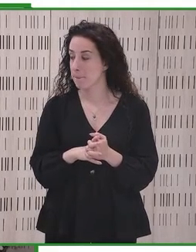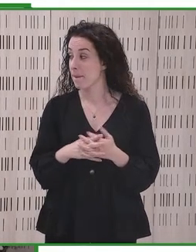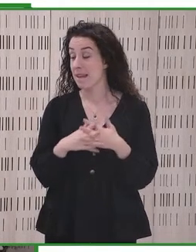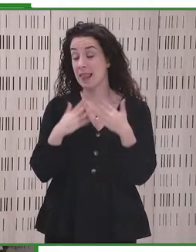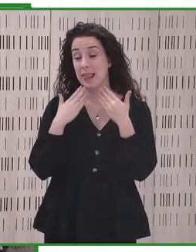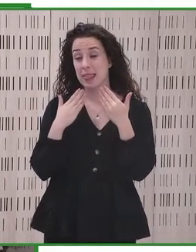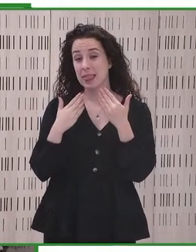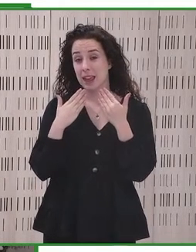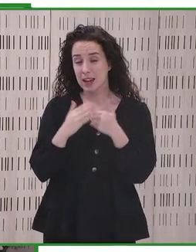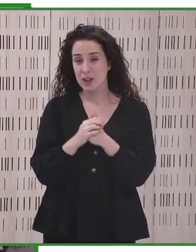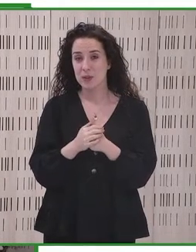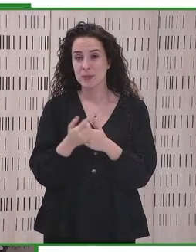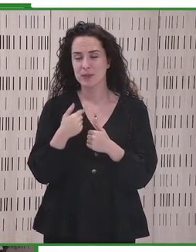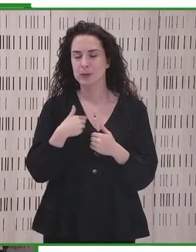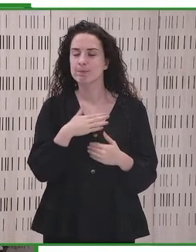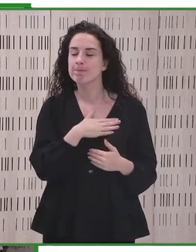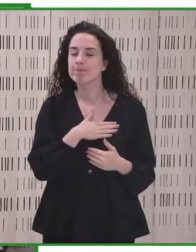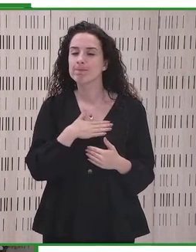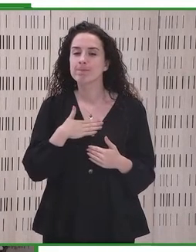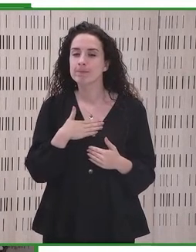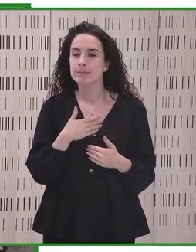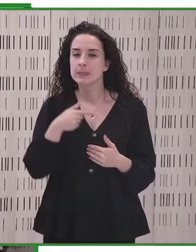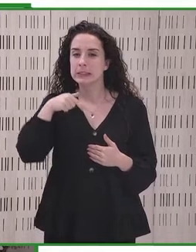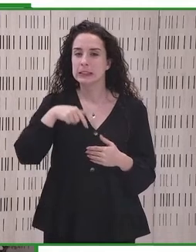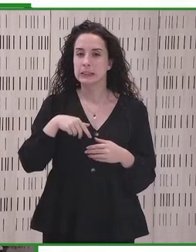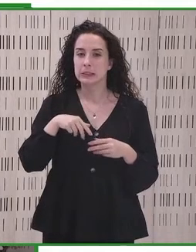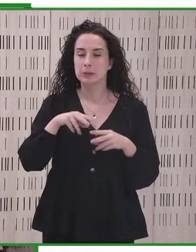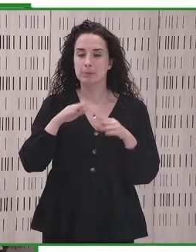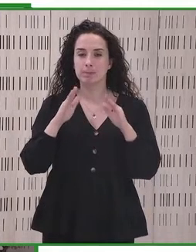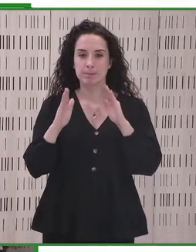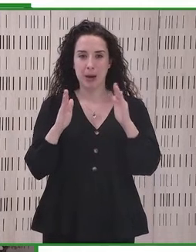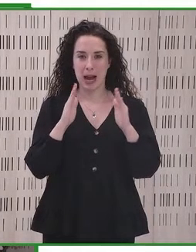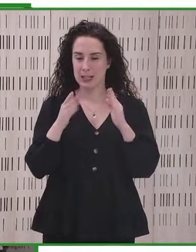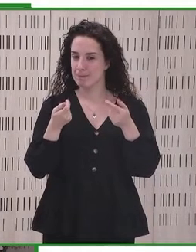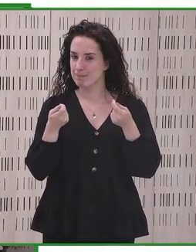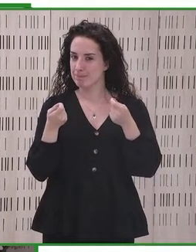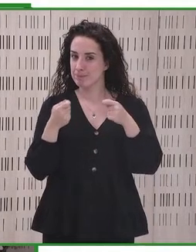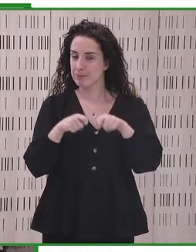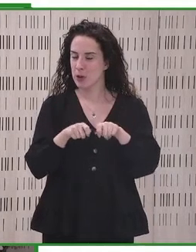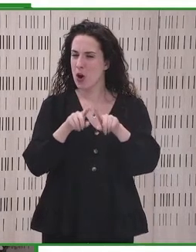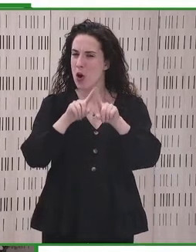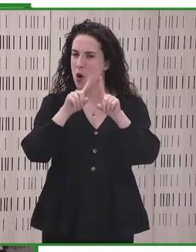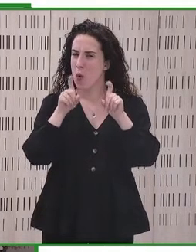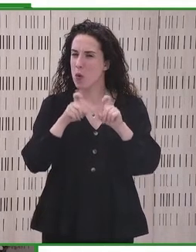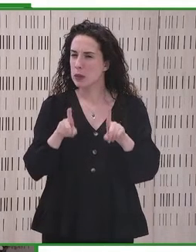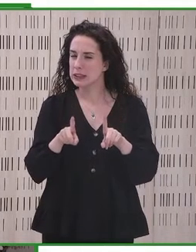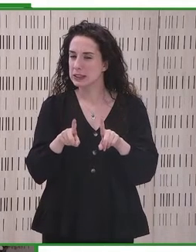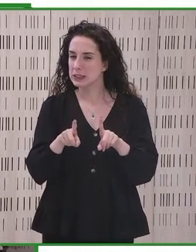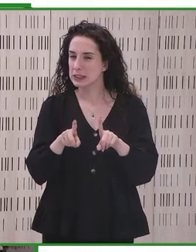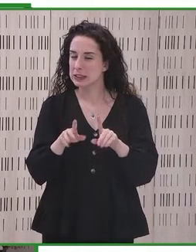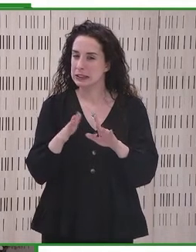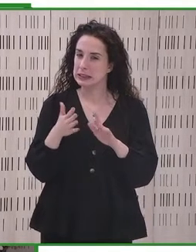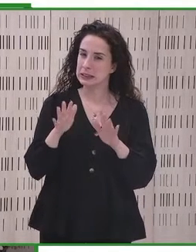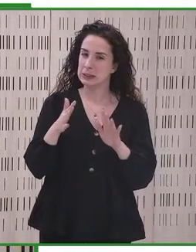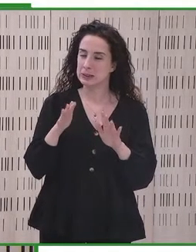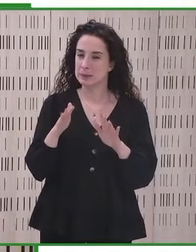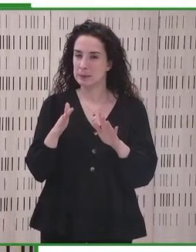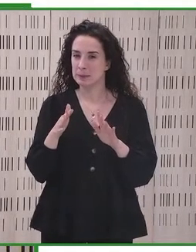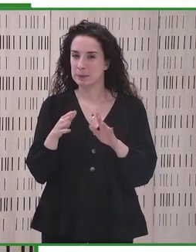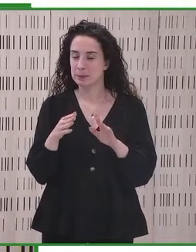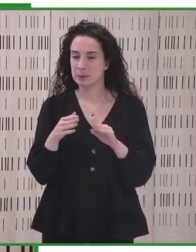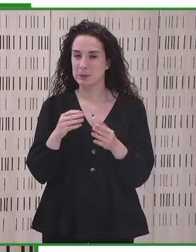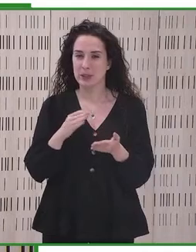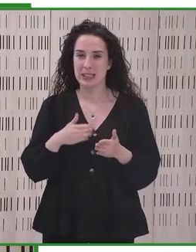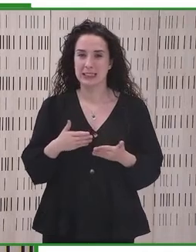Muchas gracias, Ana. Muchas gracias, Ana. Me gustaría terminar este panel no con una pregunta, sino más bien con una especie